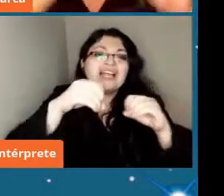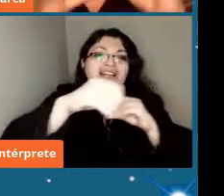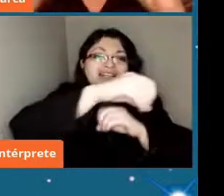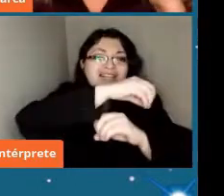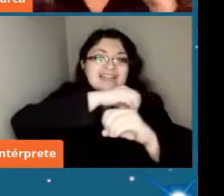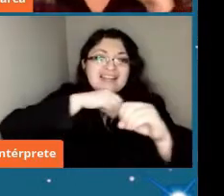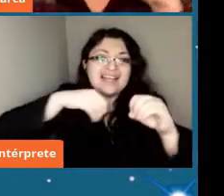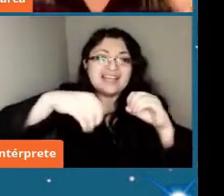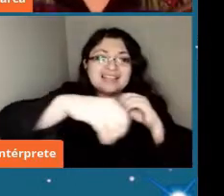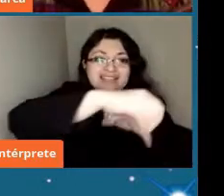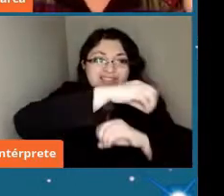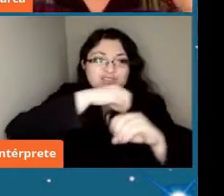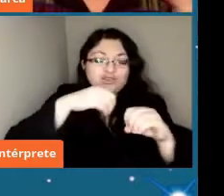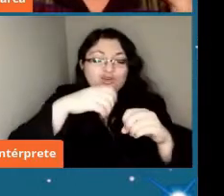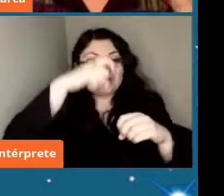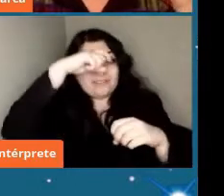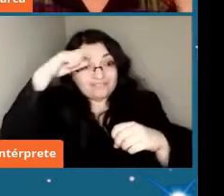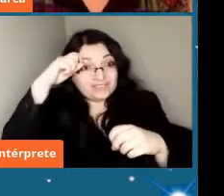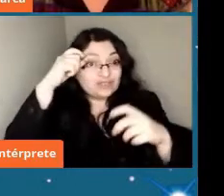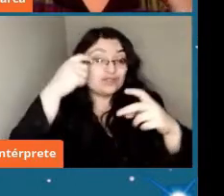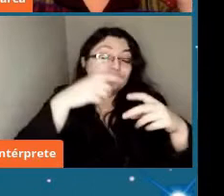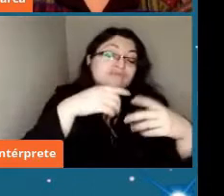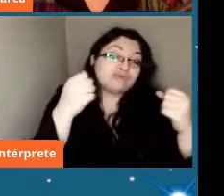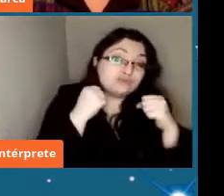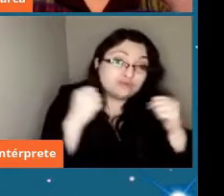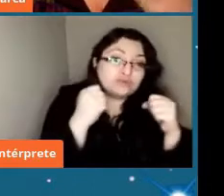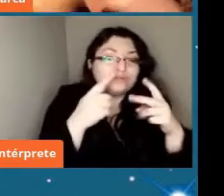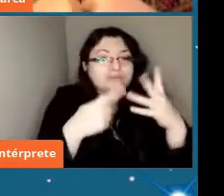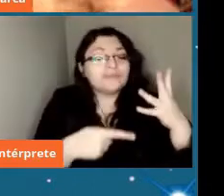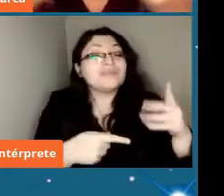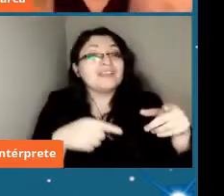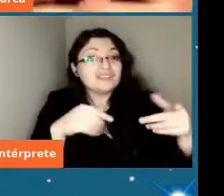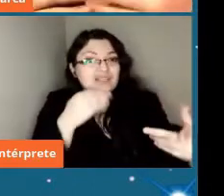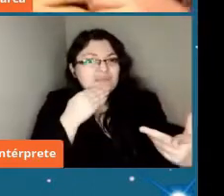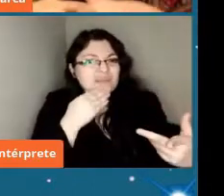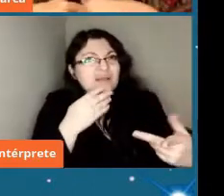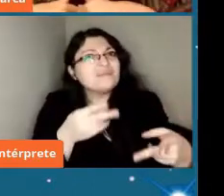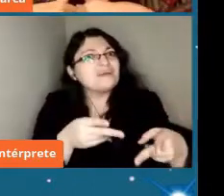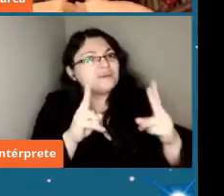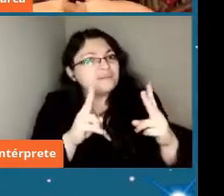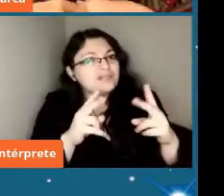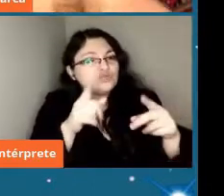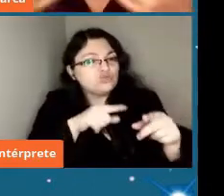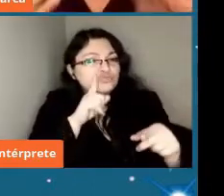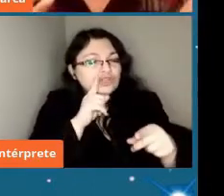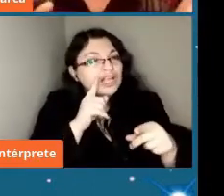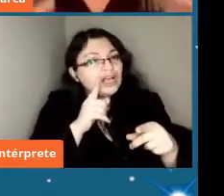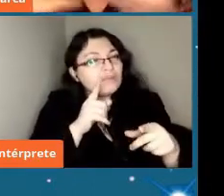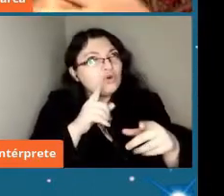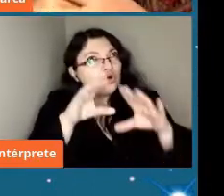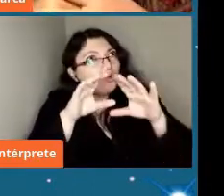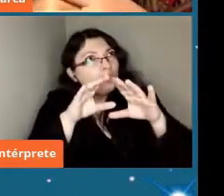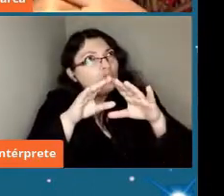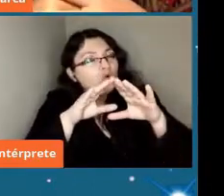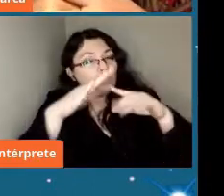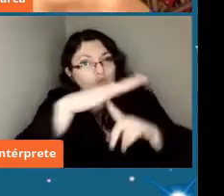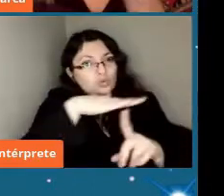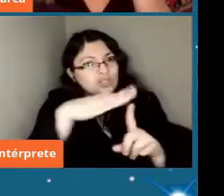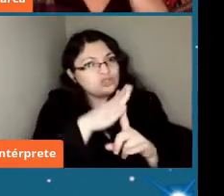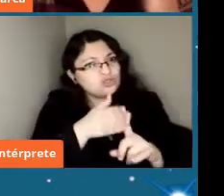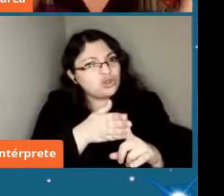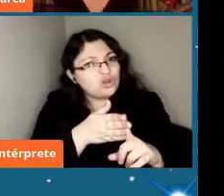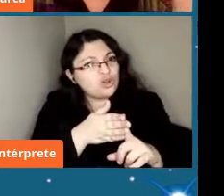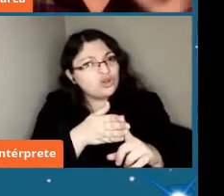posición hace que se estabilice esa órbita que tengamos una situación dinámica que es bastante favorable para